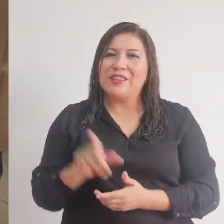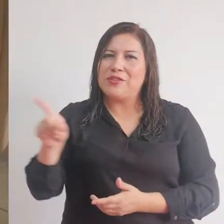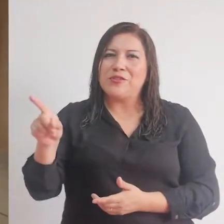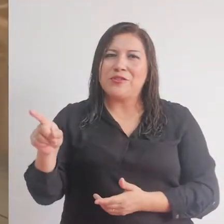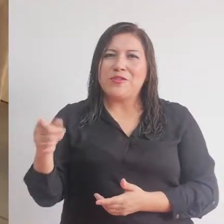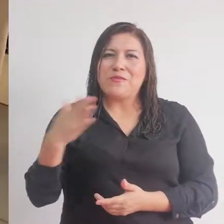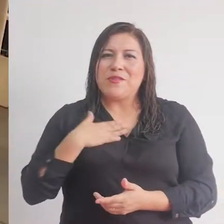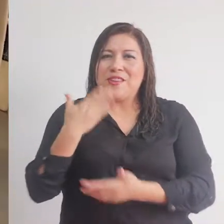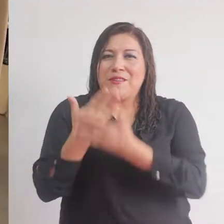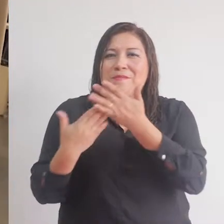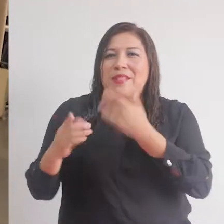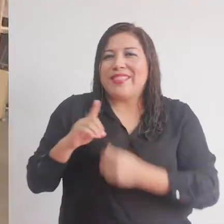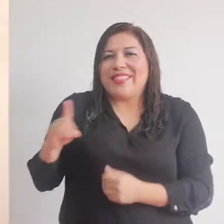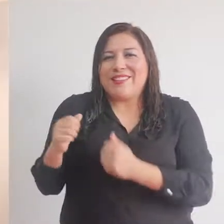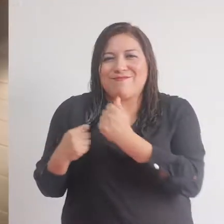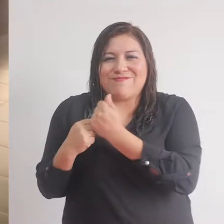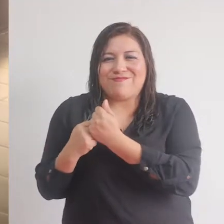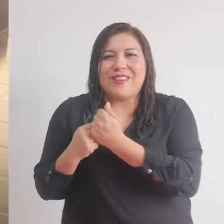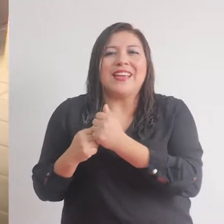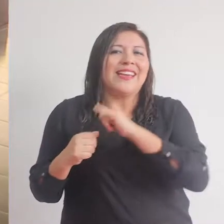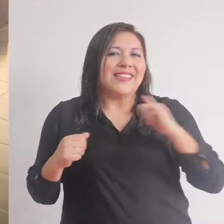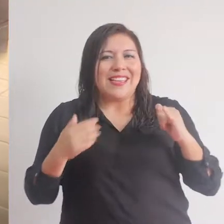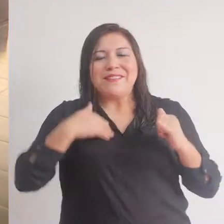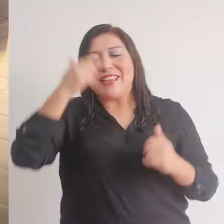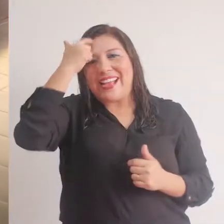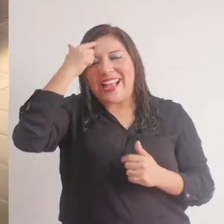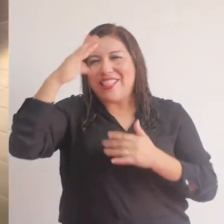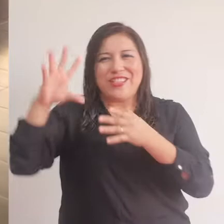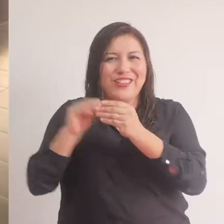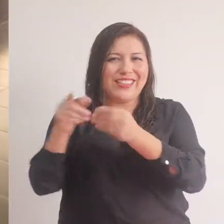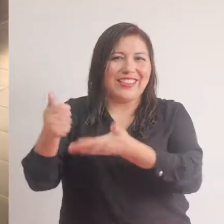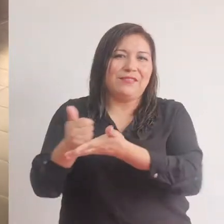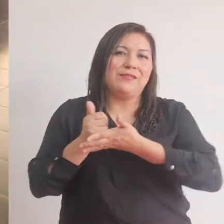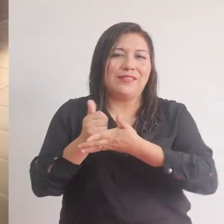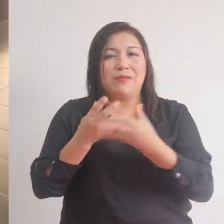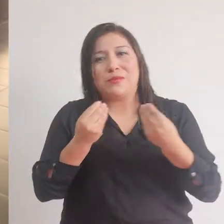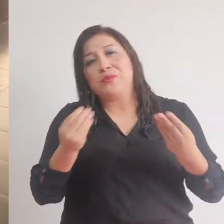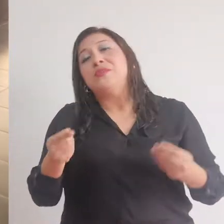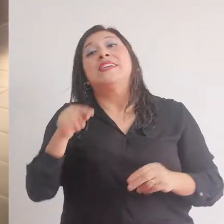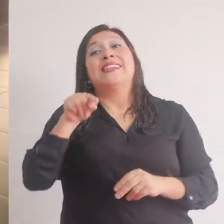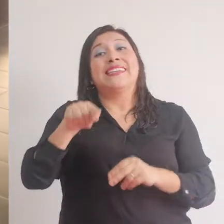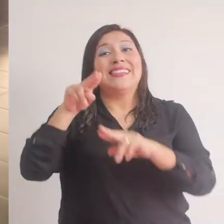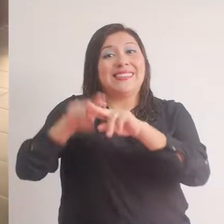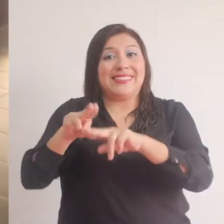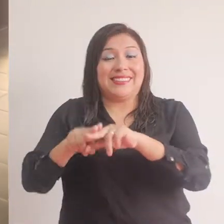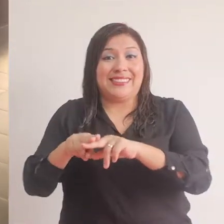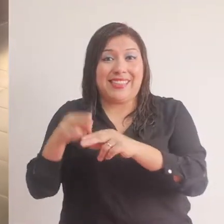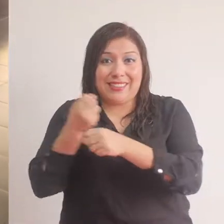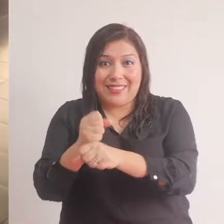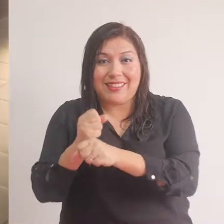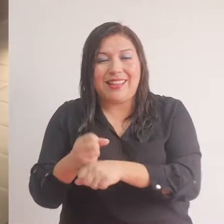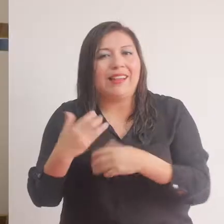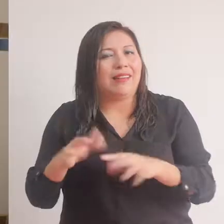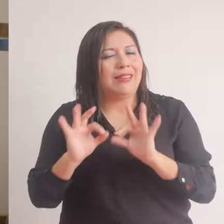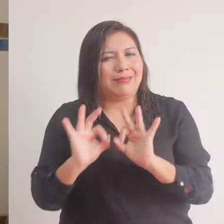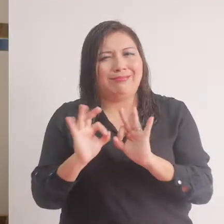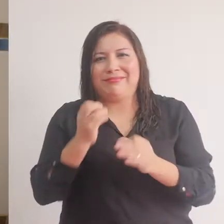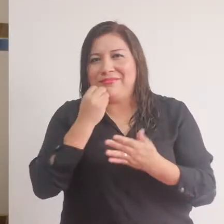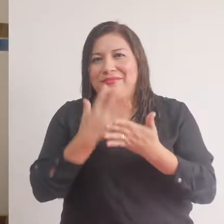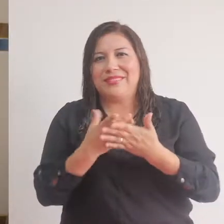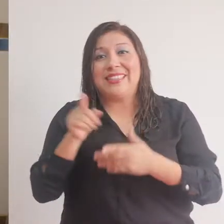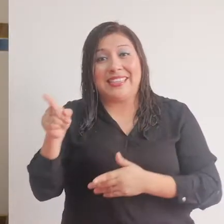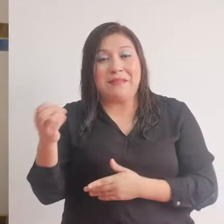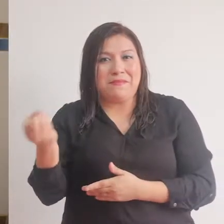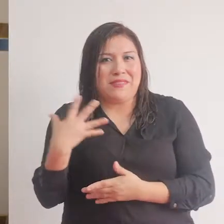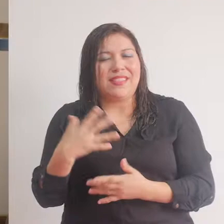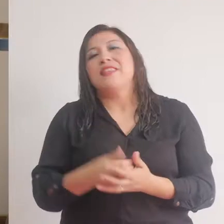siempre decía, no solo mi brazo derecho, sino izquierdo y la mitad de mi cerebro. Esto, la silla realmente es ideal.